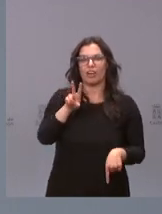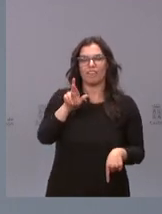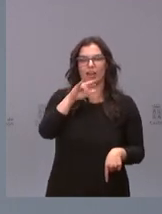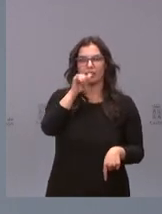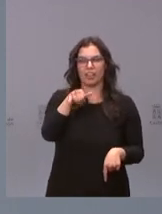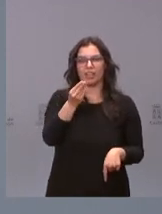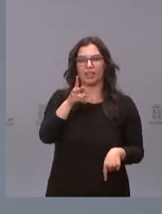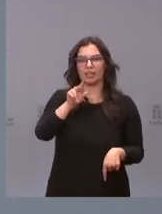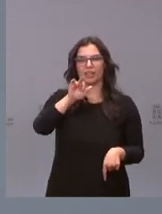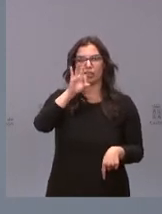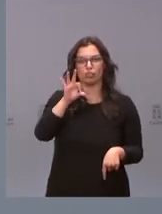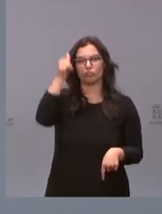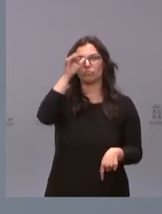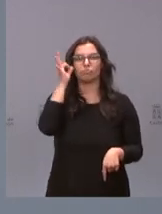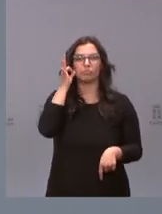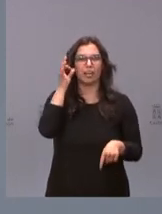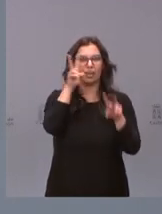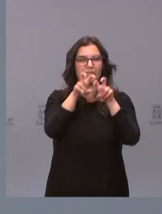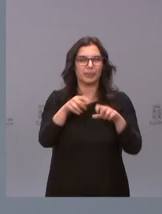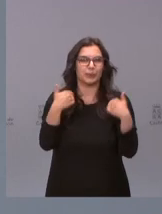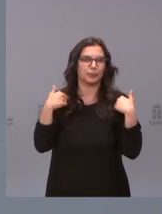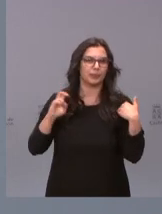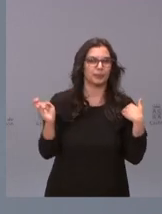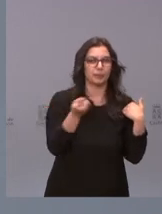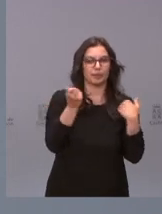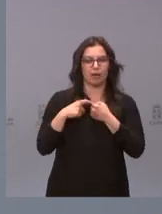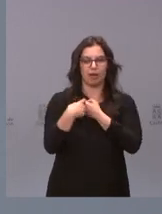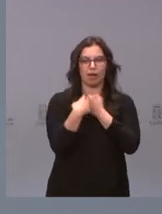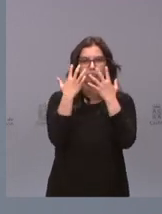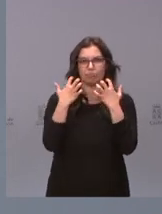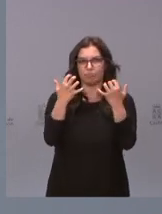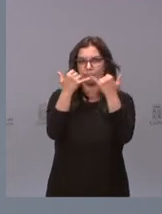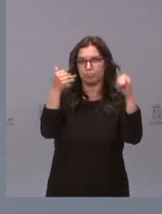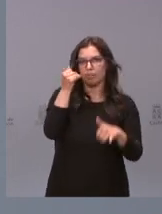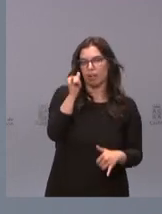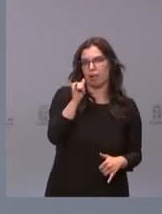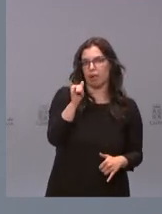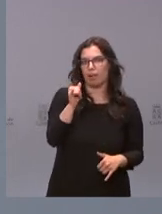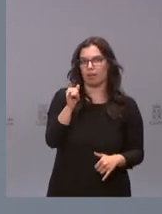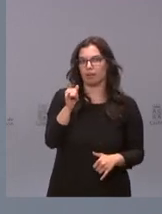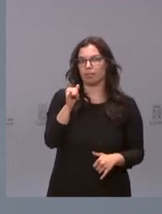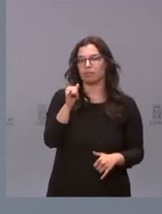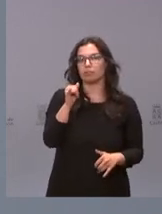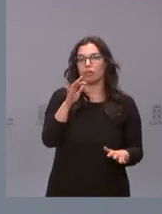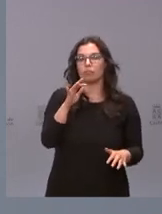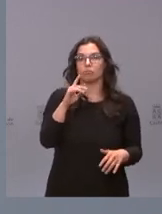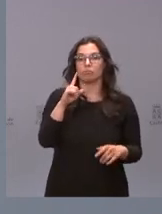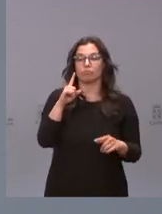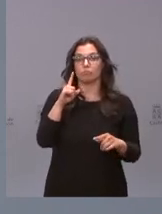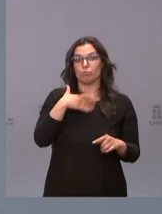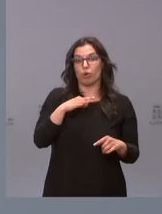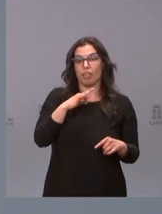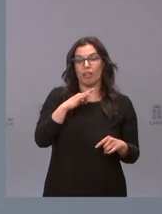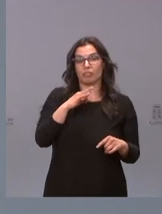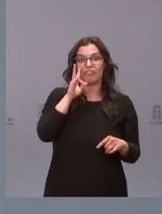investigadores e investigadoras que participan en este acto o que lo presenciarán después, porque esta es una buena